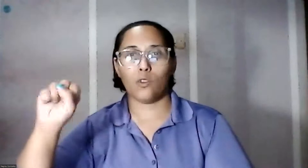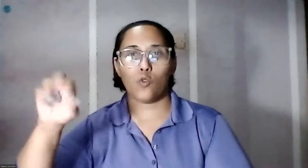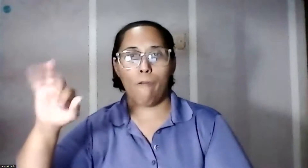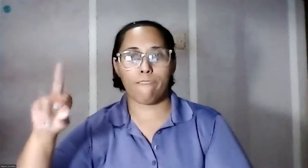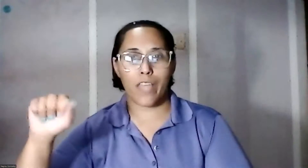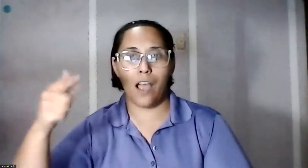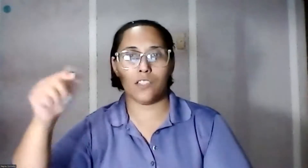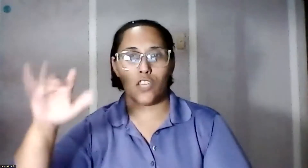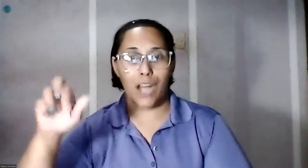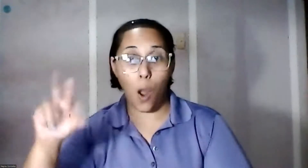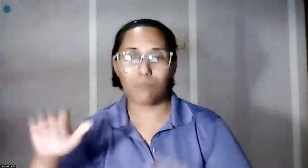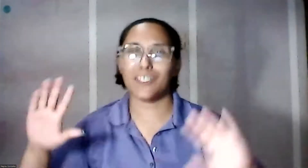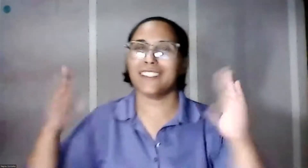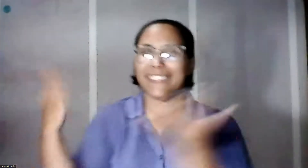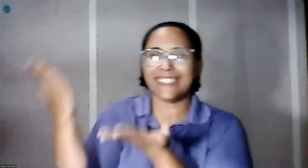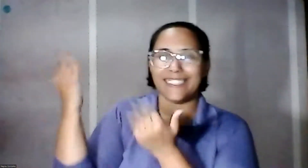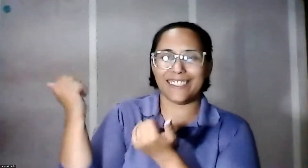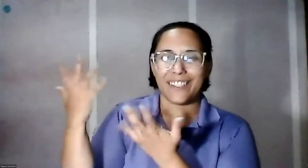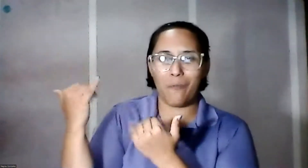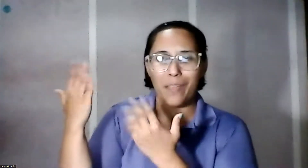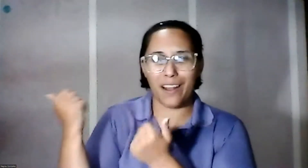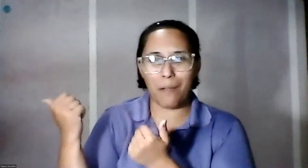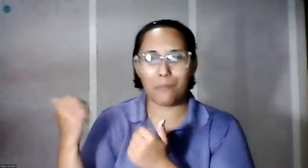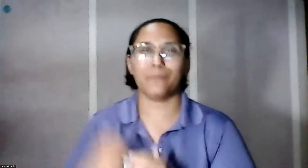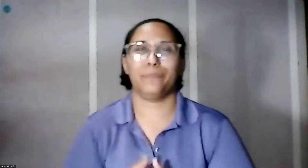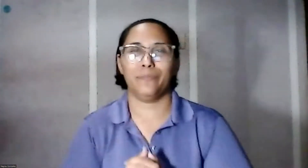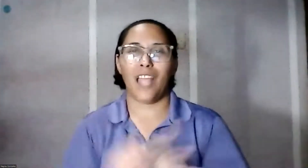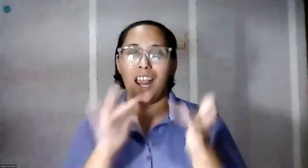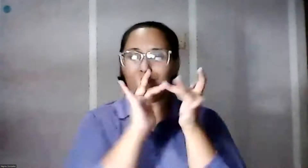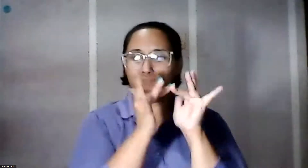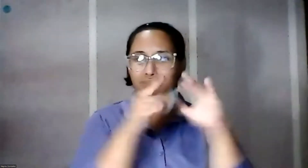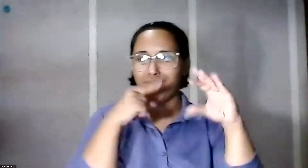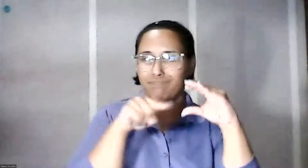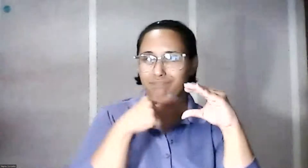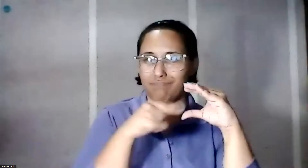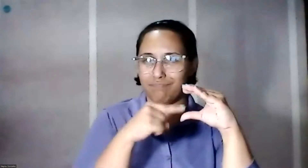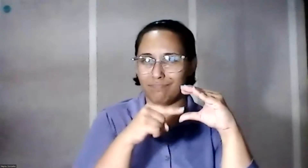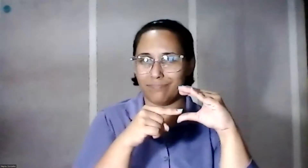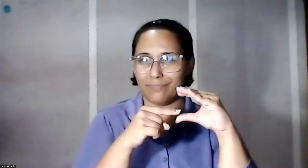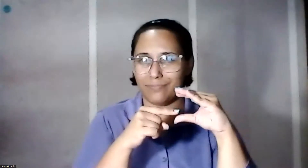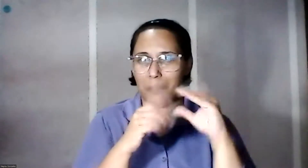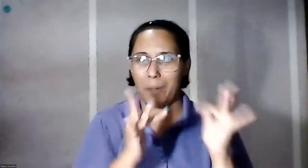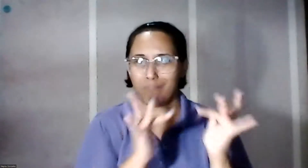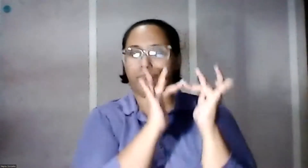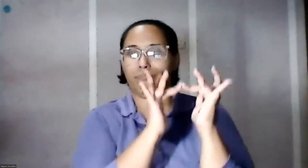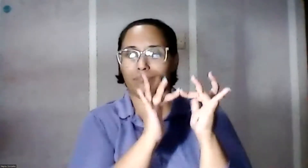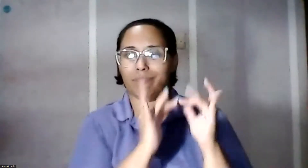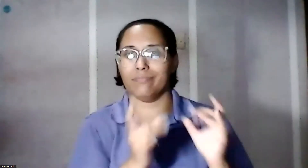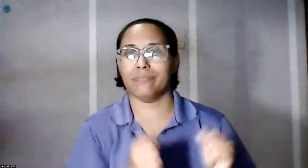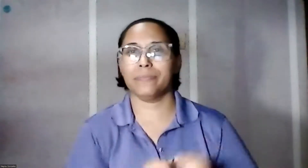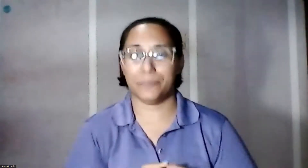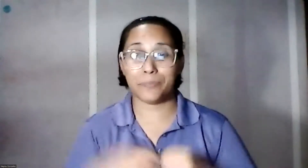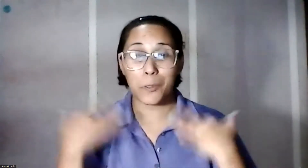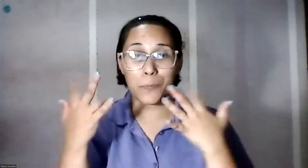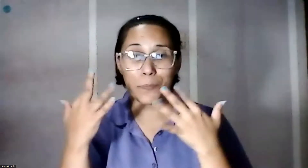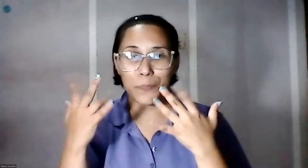y recuerden enviarnos correo electrónico para enviarle el enlace. Así que vamos a esperar a que los